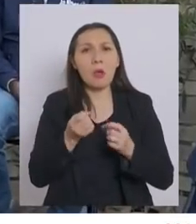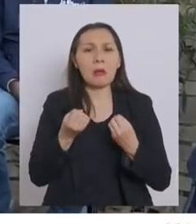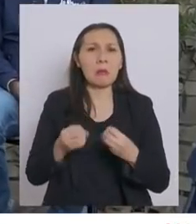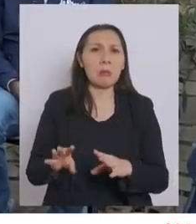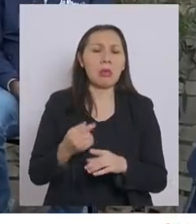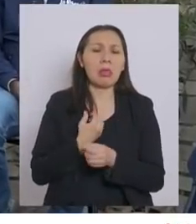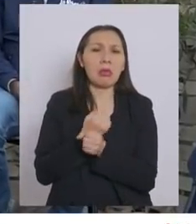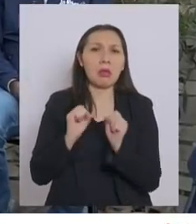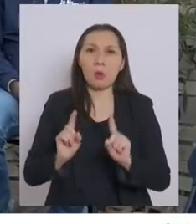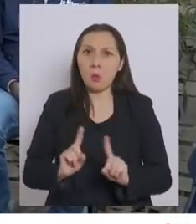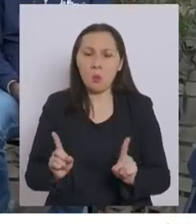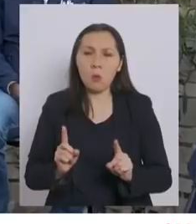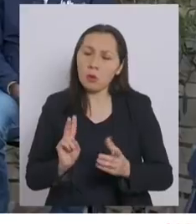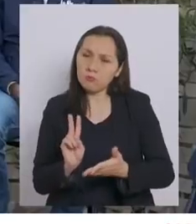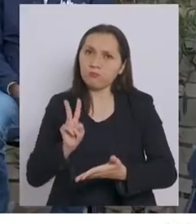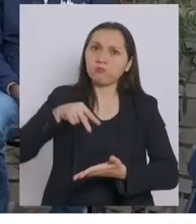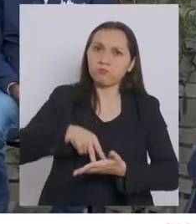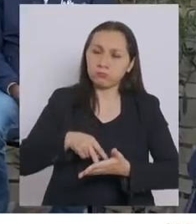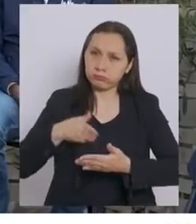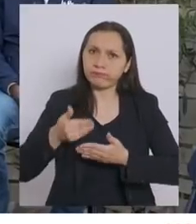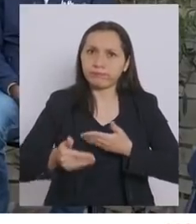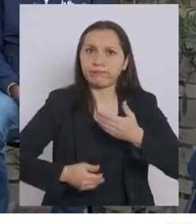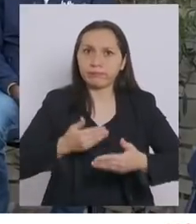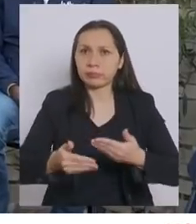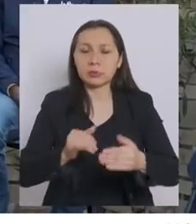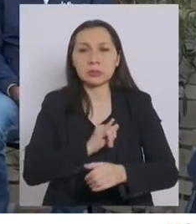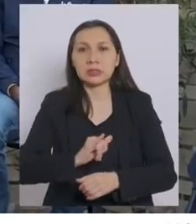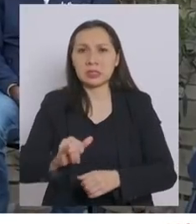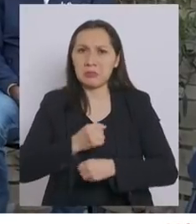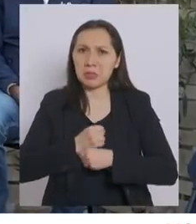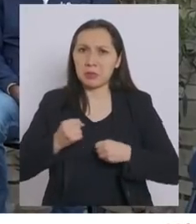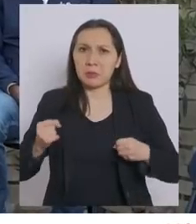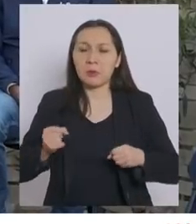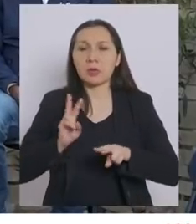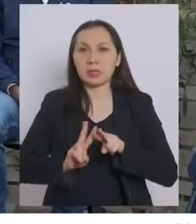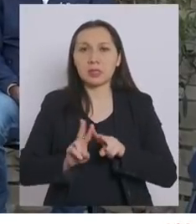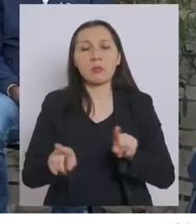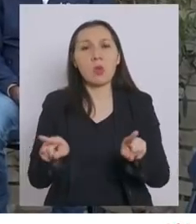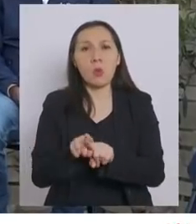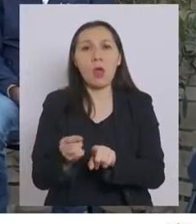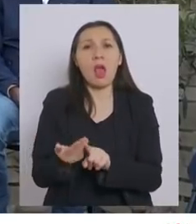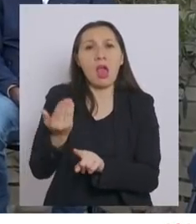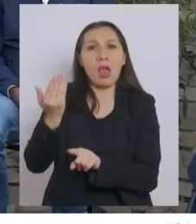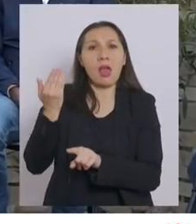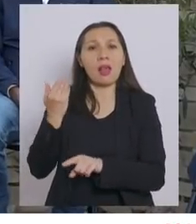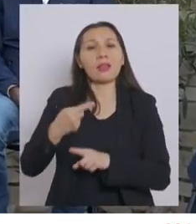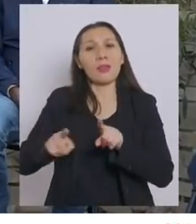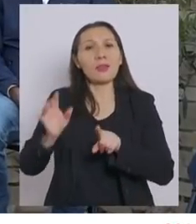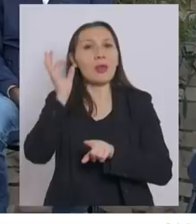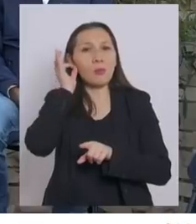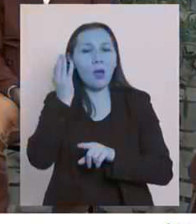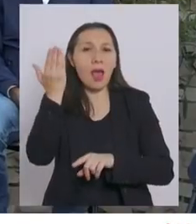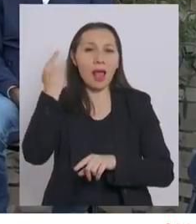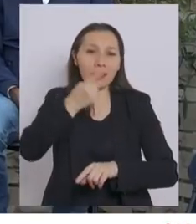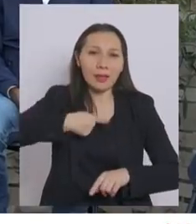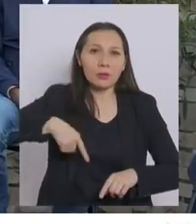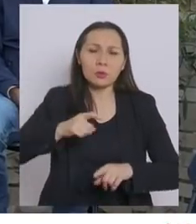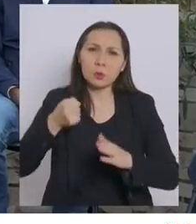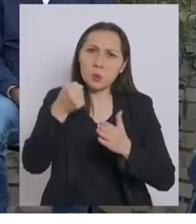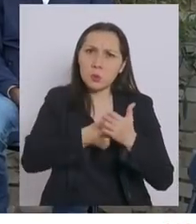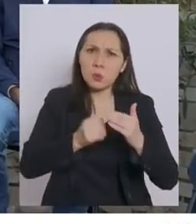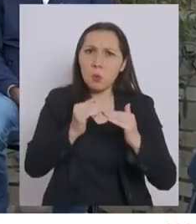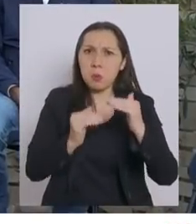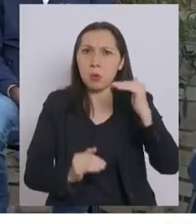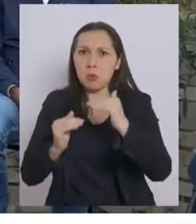abatir, nos levantamos y seguimos adelante, como siempre lo hemos hecho, como lo hicieron otras antes que nosotras para derribar